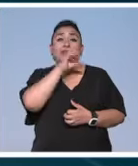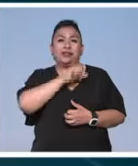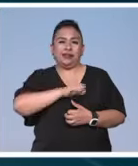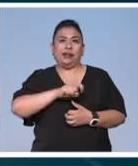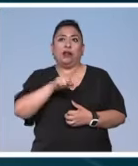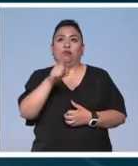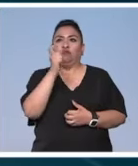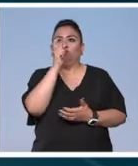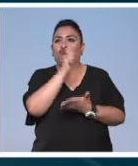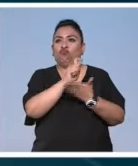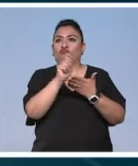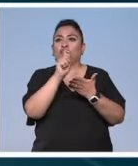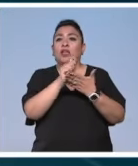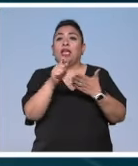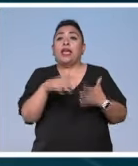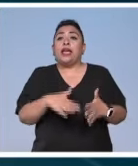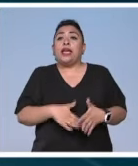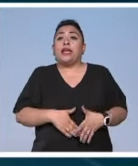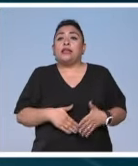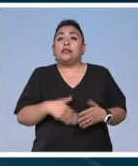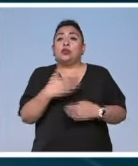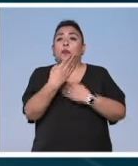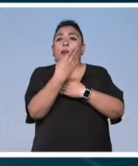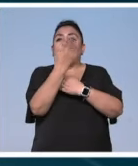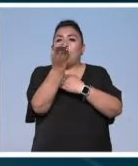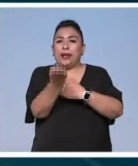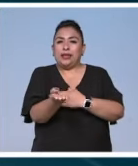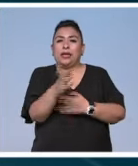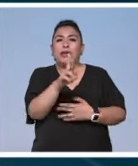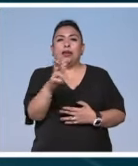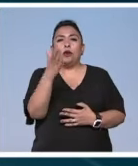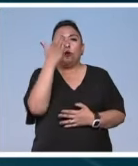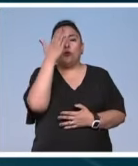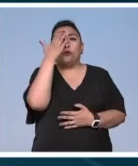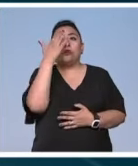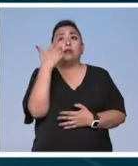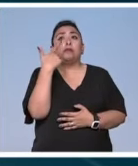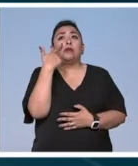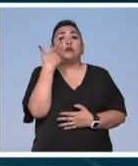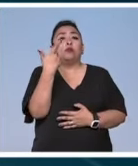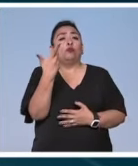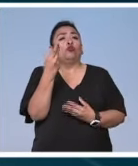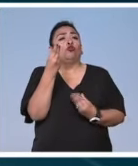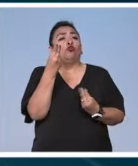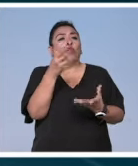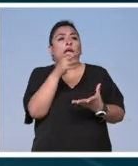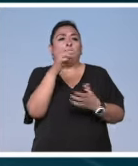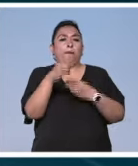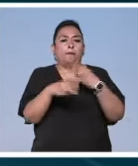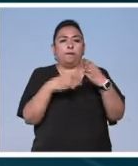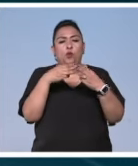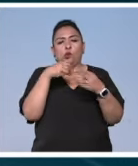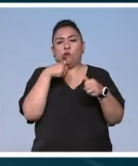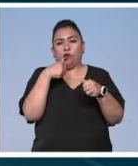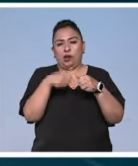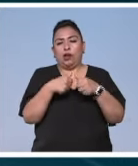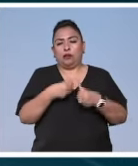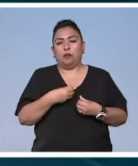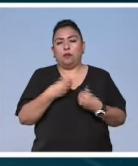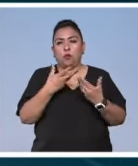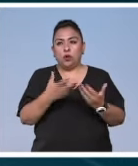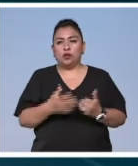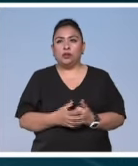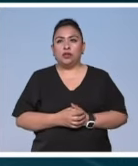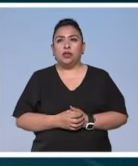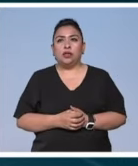por su obra El estómago de las ballenas. Un reconocimiento que resalta su contribución al mundo de las letras y la poesía.